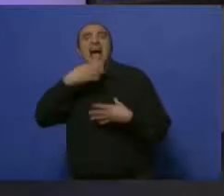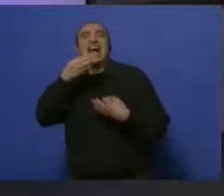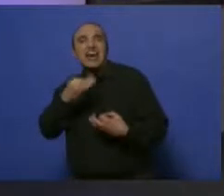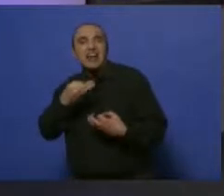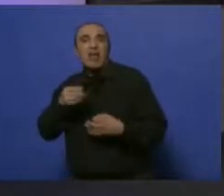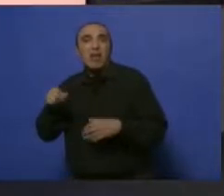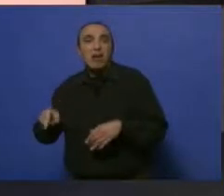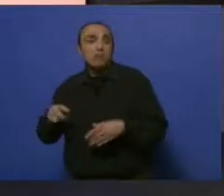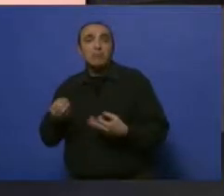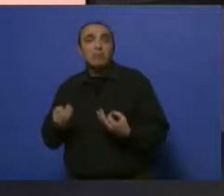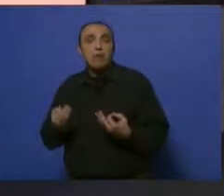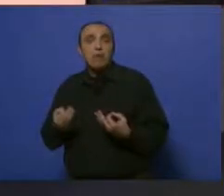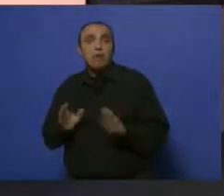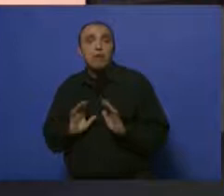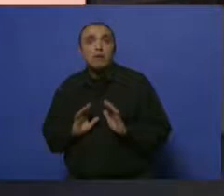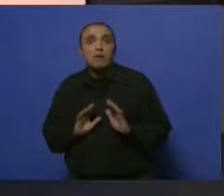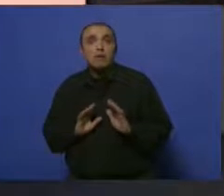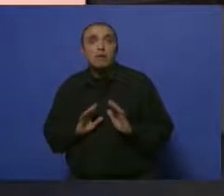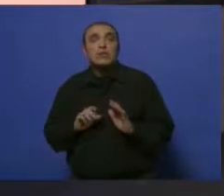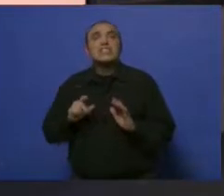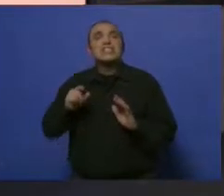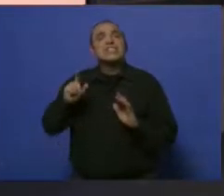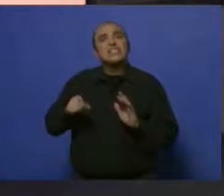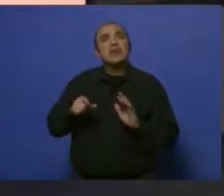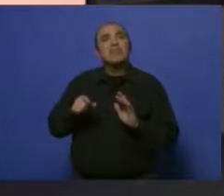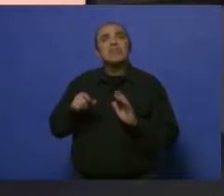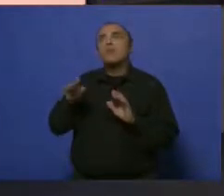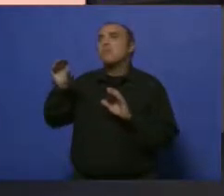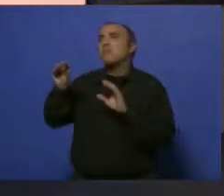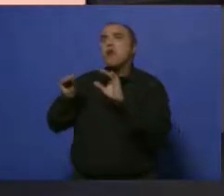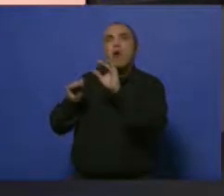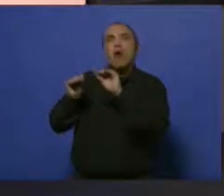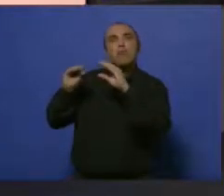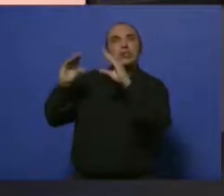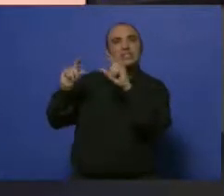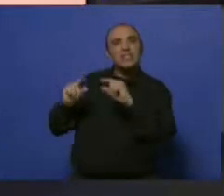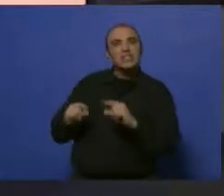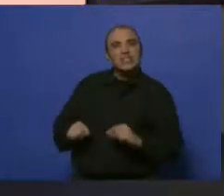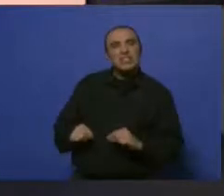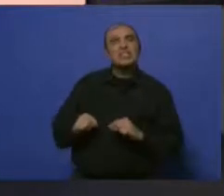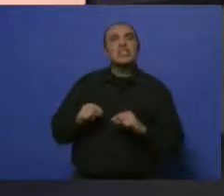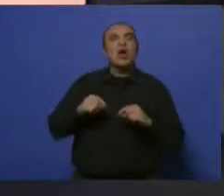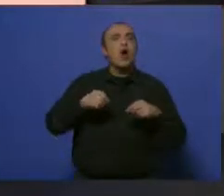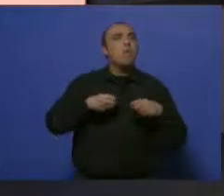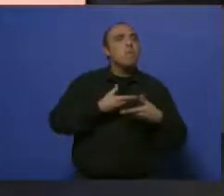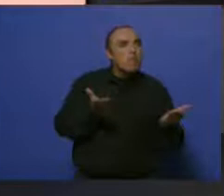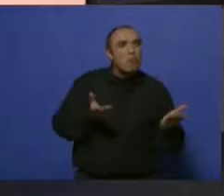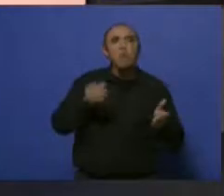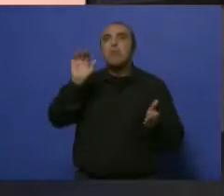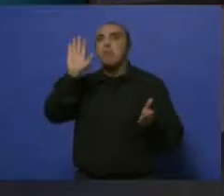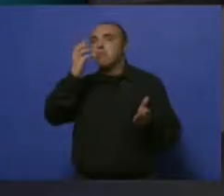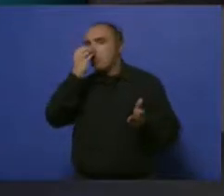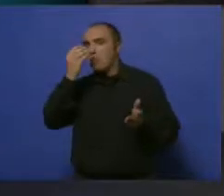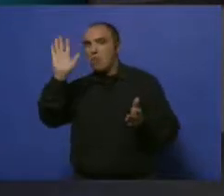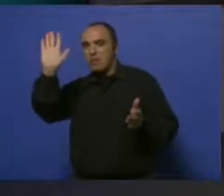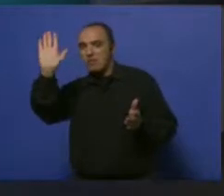de un sondeo que se hizo, un relevamiento de datos con todas las entidades públicas, a nivel provincial, no hay registro